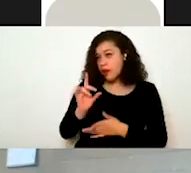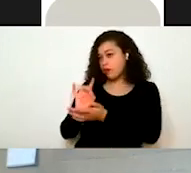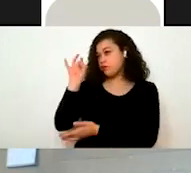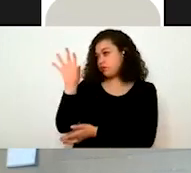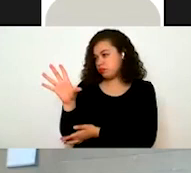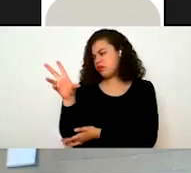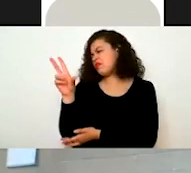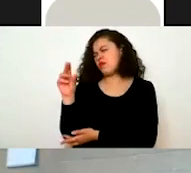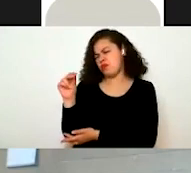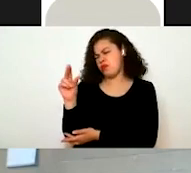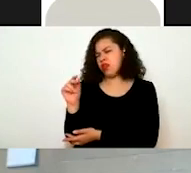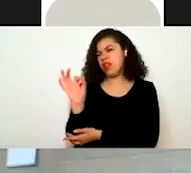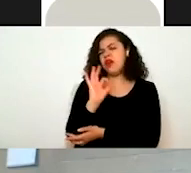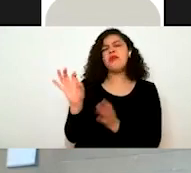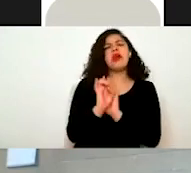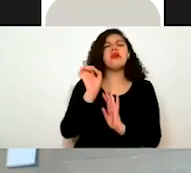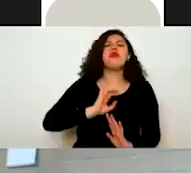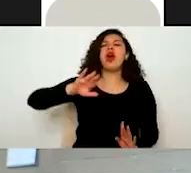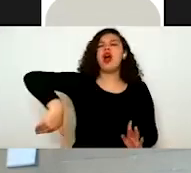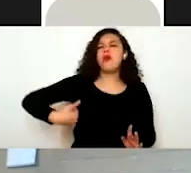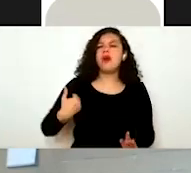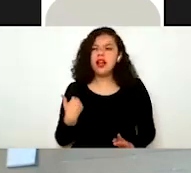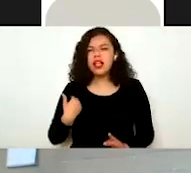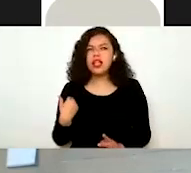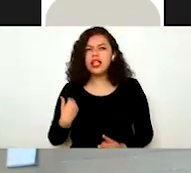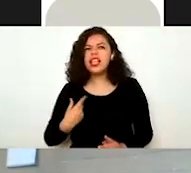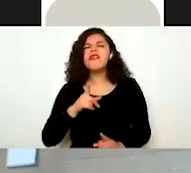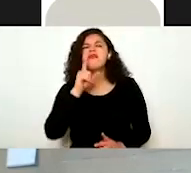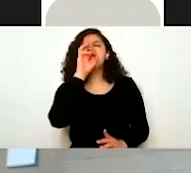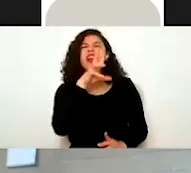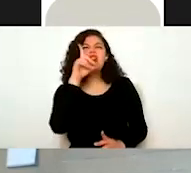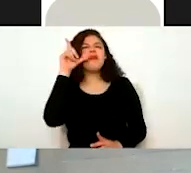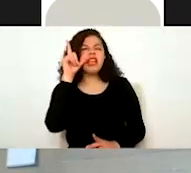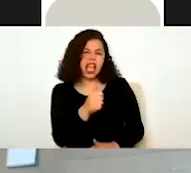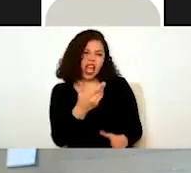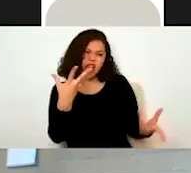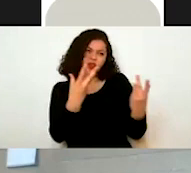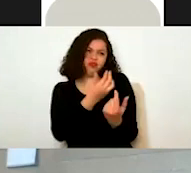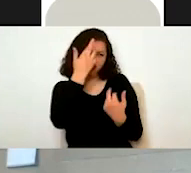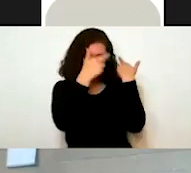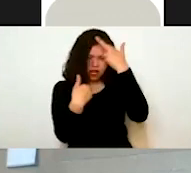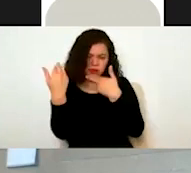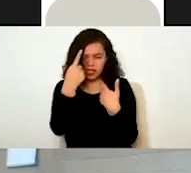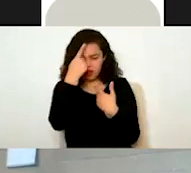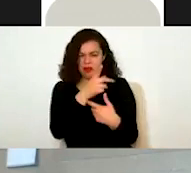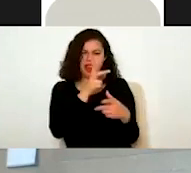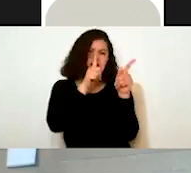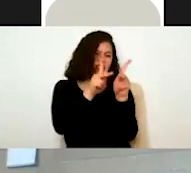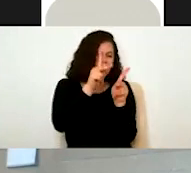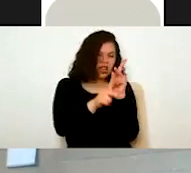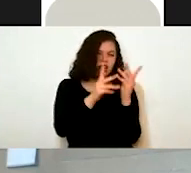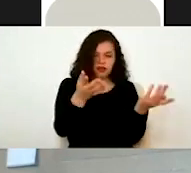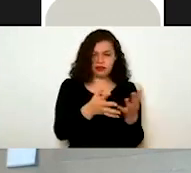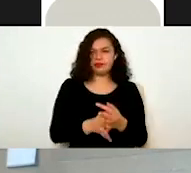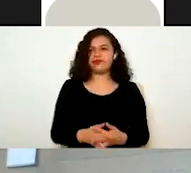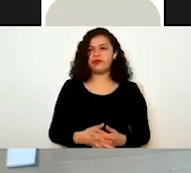decir, lo guardan porque a lo mejor deciden revisarlo el día de mañana con el distinto personal de su institución, ¿no? O